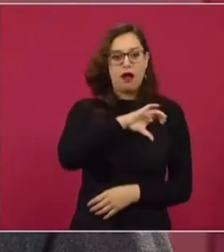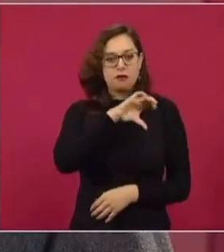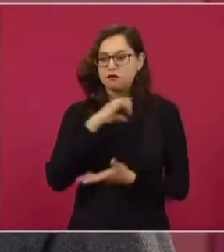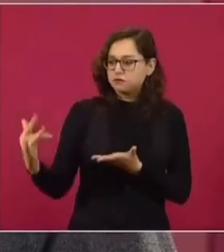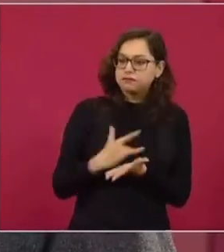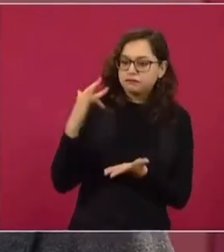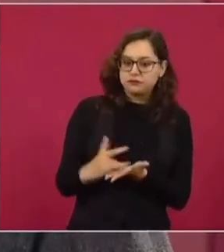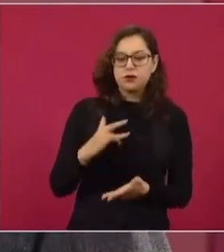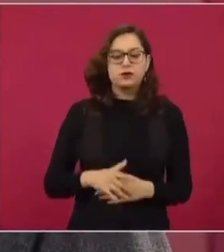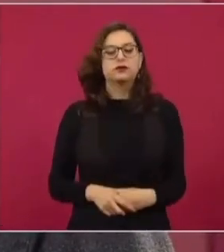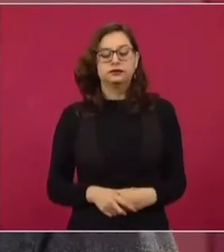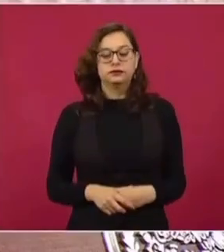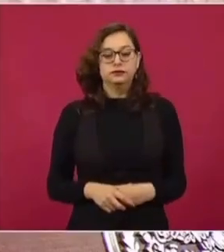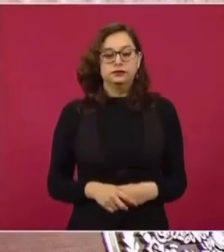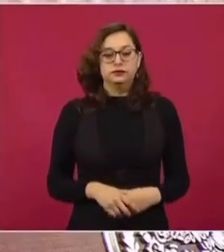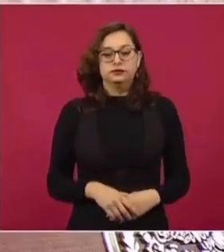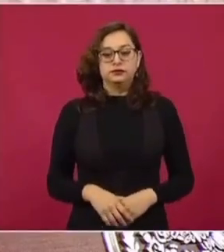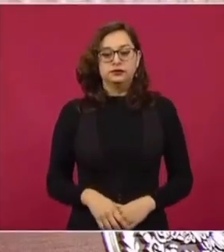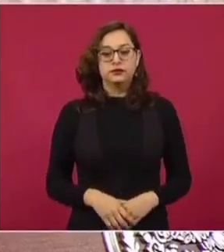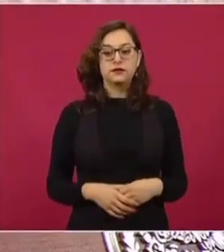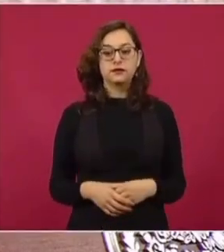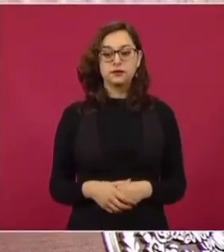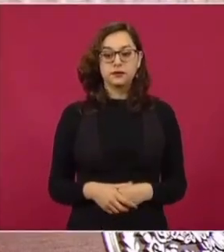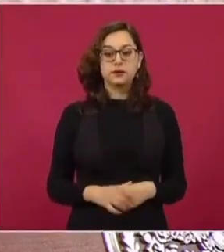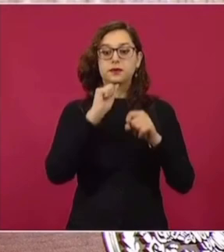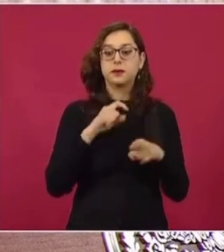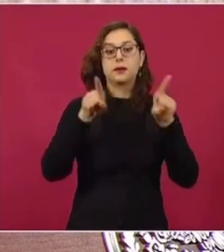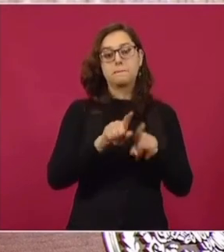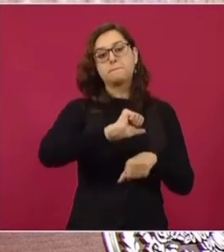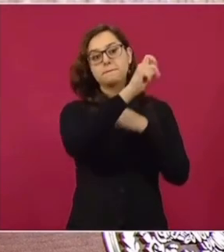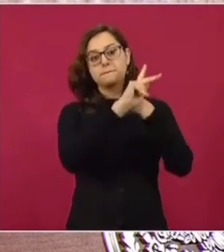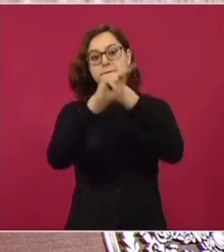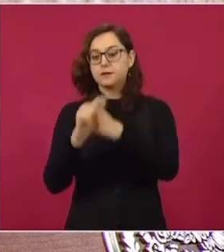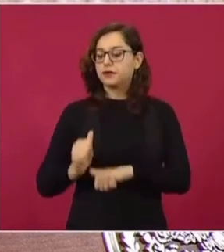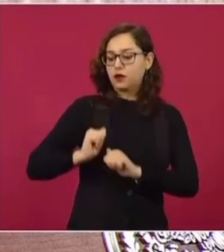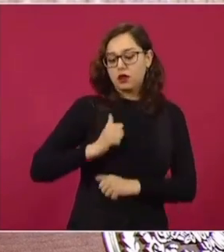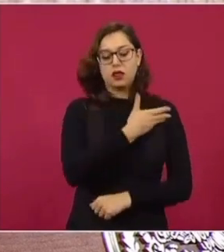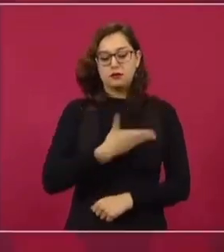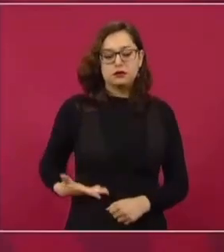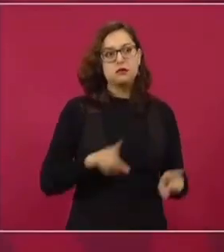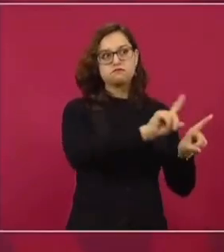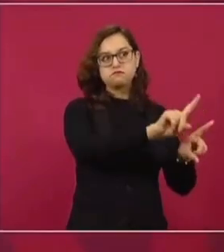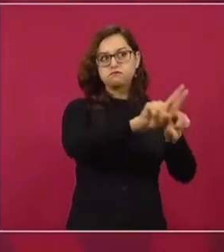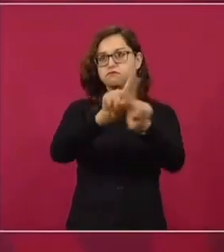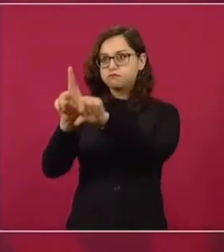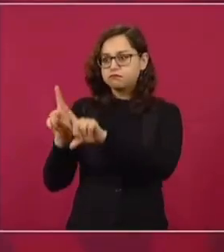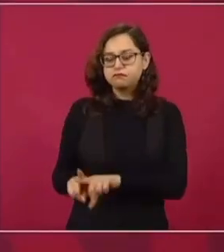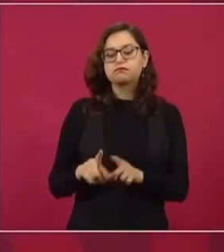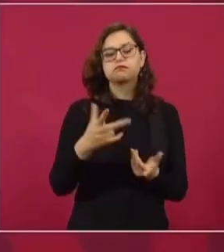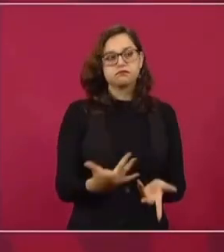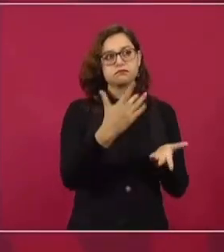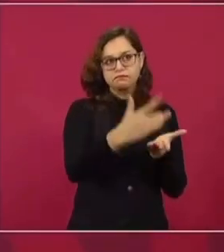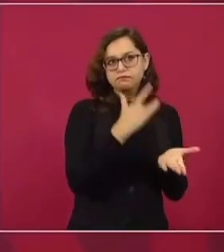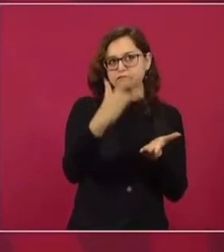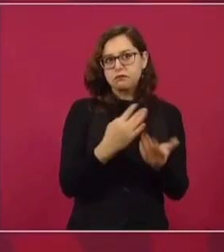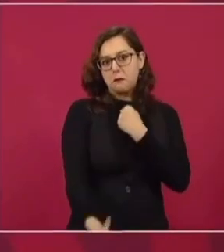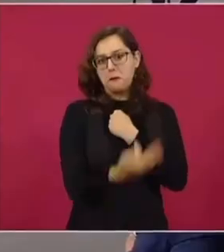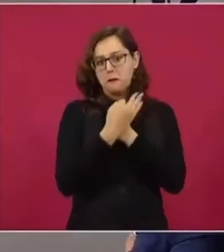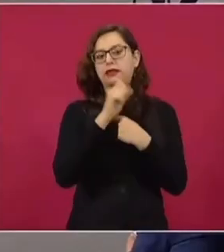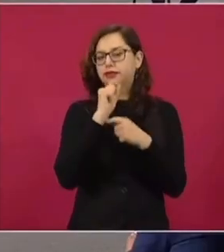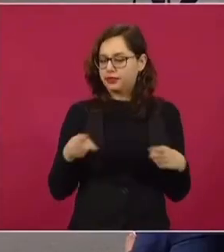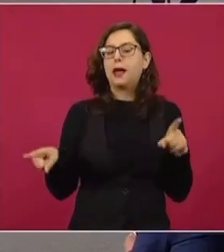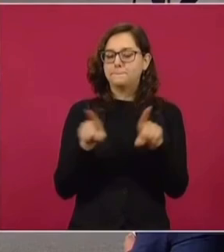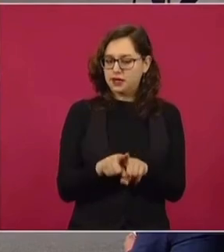solidaridad. También a presidentes, mandatarios de países extranjeros